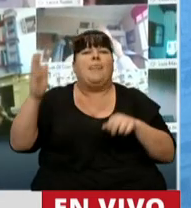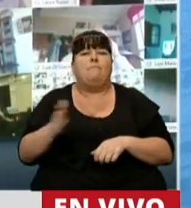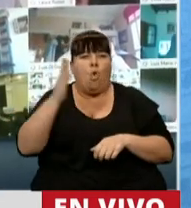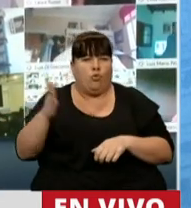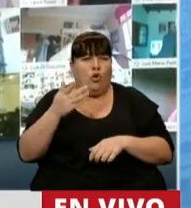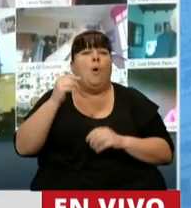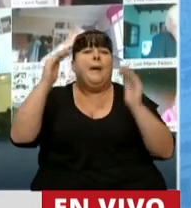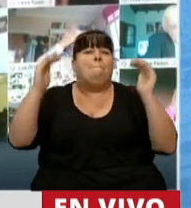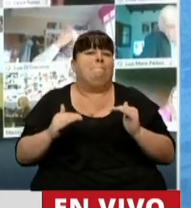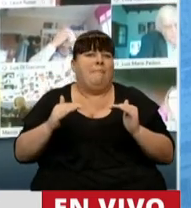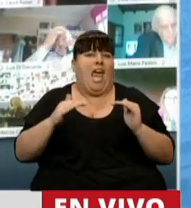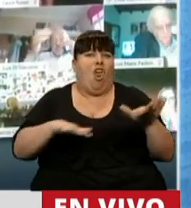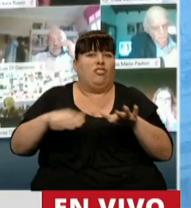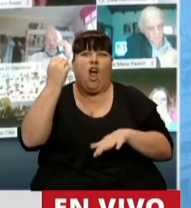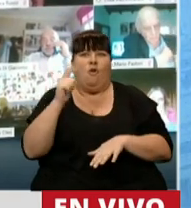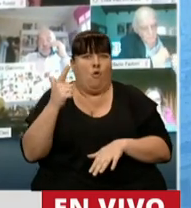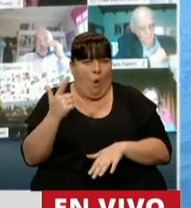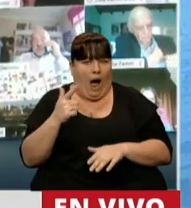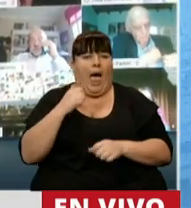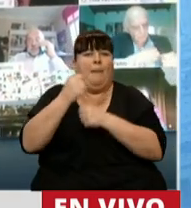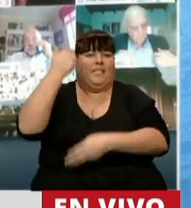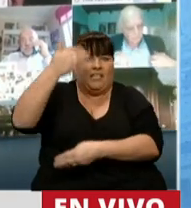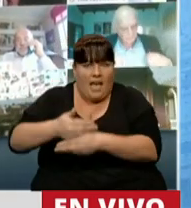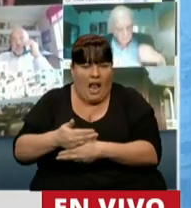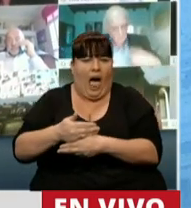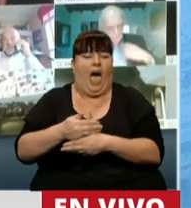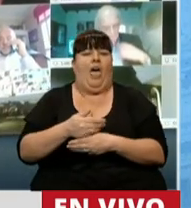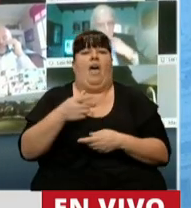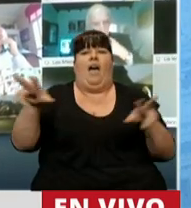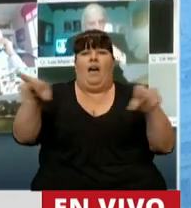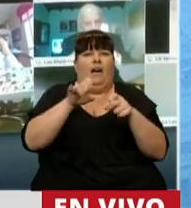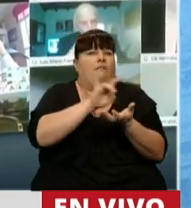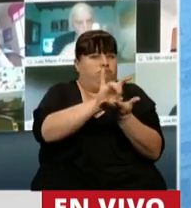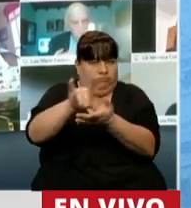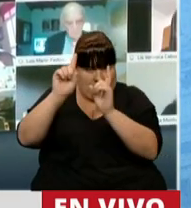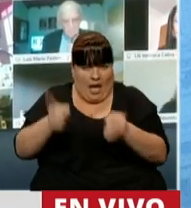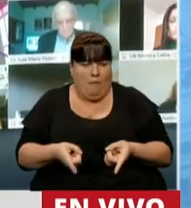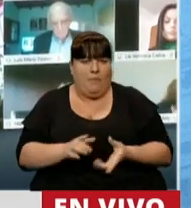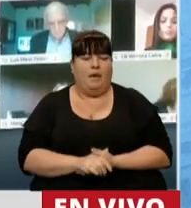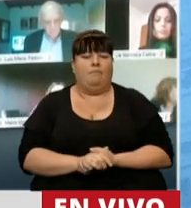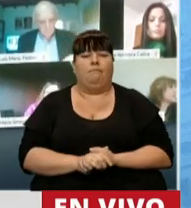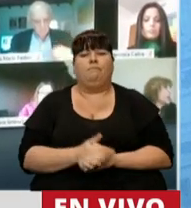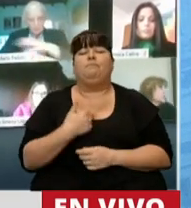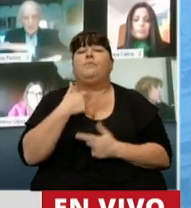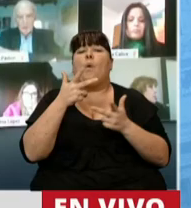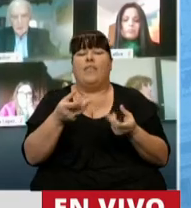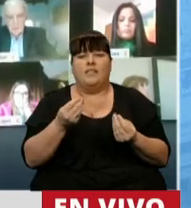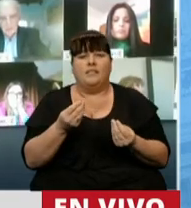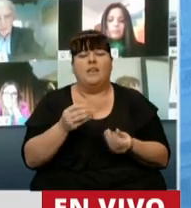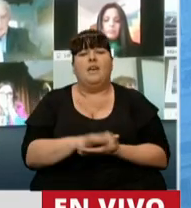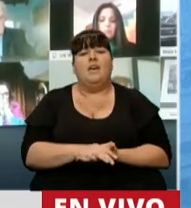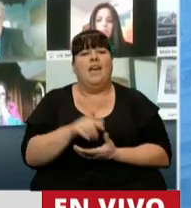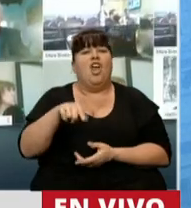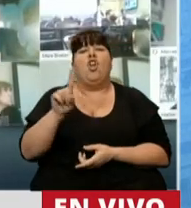expresado en la caída de los niveles de actividad económica, cierre de empresas, pérdida de fuente de trabajo. Quiero decir que